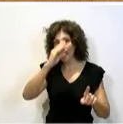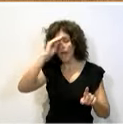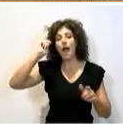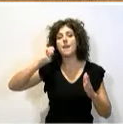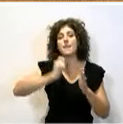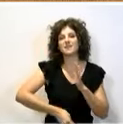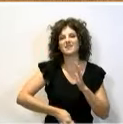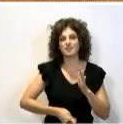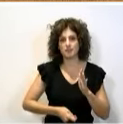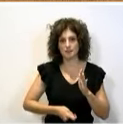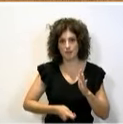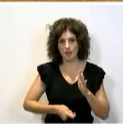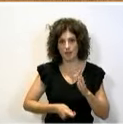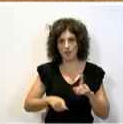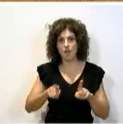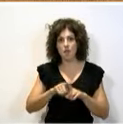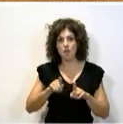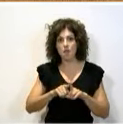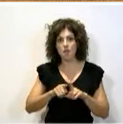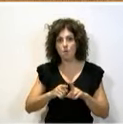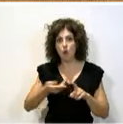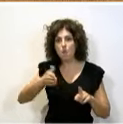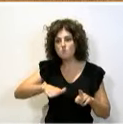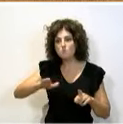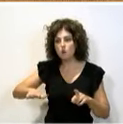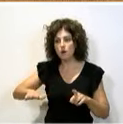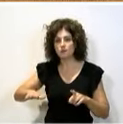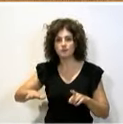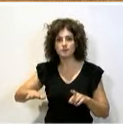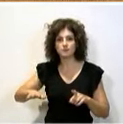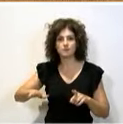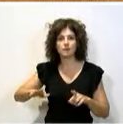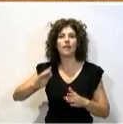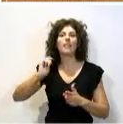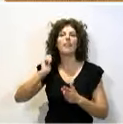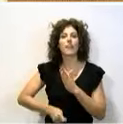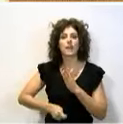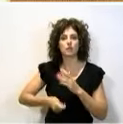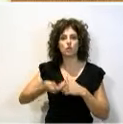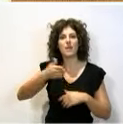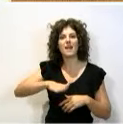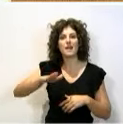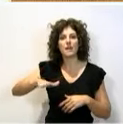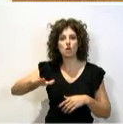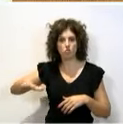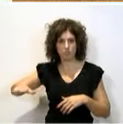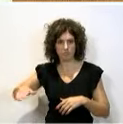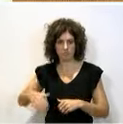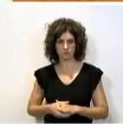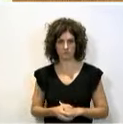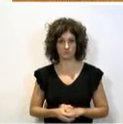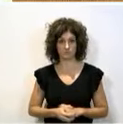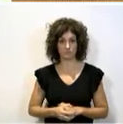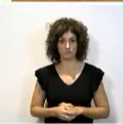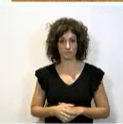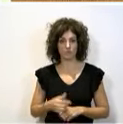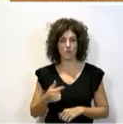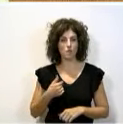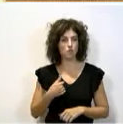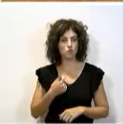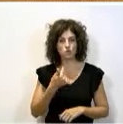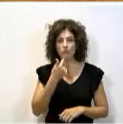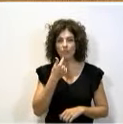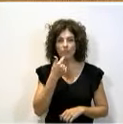delitos de genocidio. Pues lo que el franquismo hizo en este país es un delito de genocidio. Y, miren, no tolero ni una sola